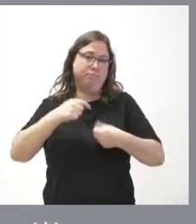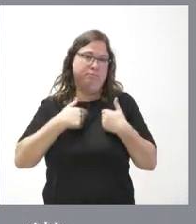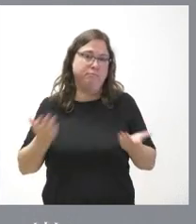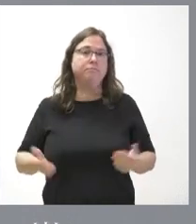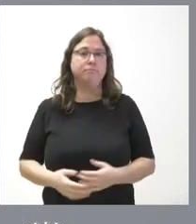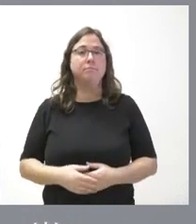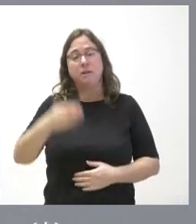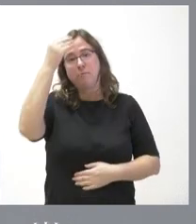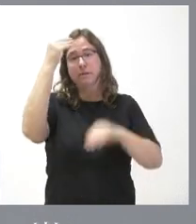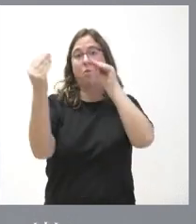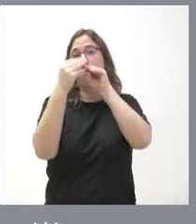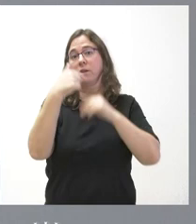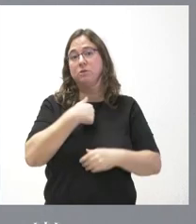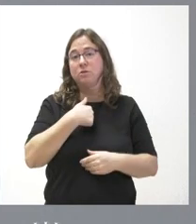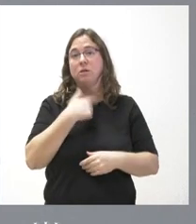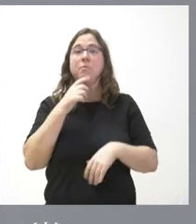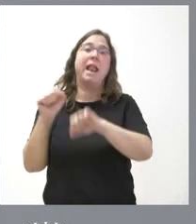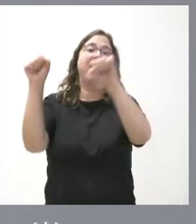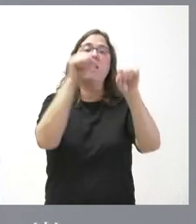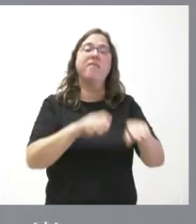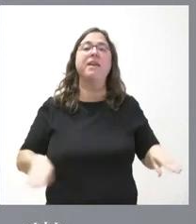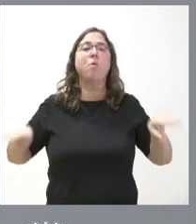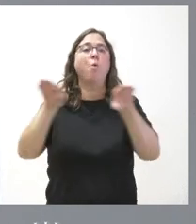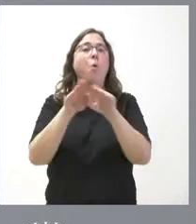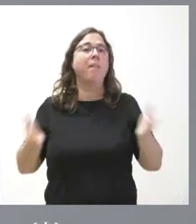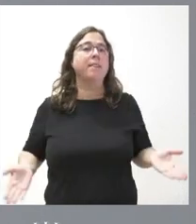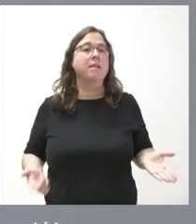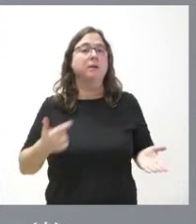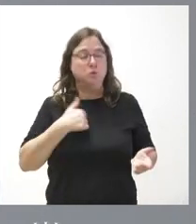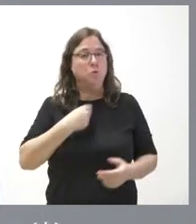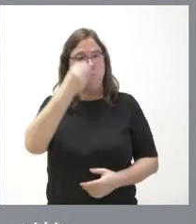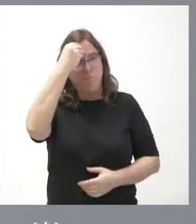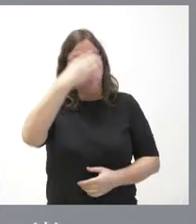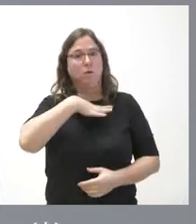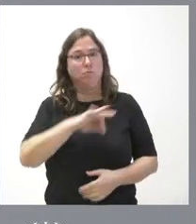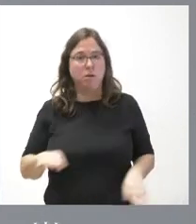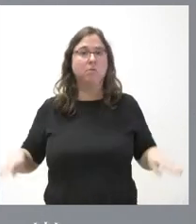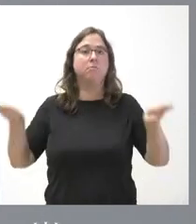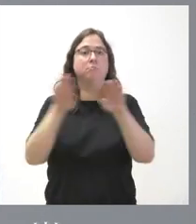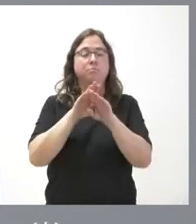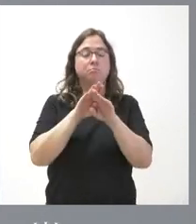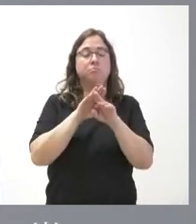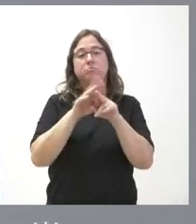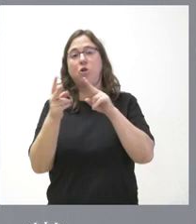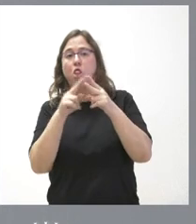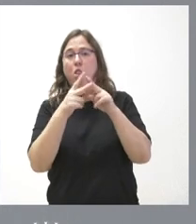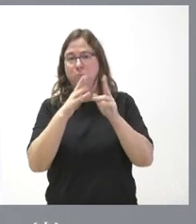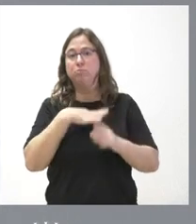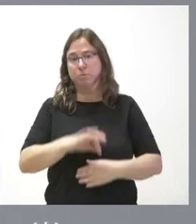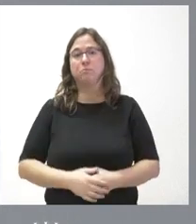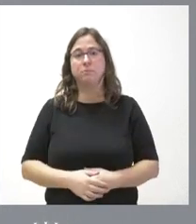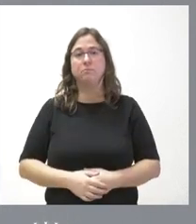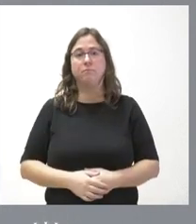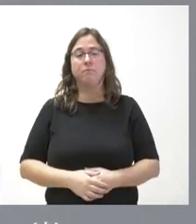que pensarán lo mismo que yo y que van allá a defender la igualdad y por tanto creo que es plenamente compatible una cosa y el que